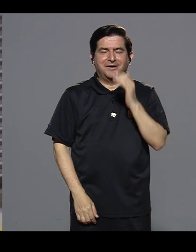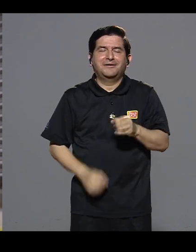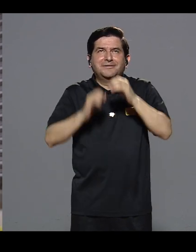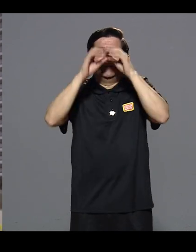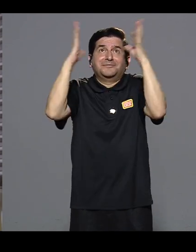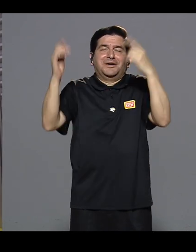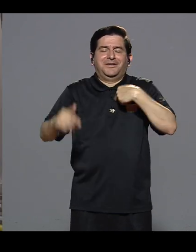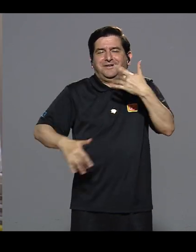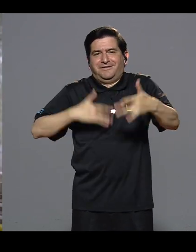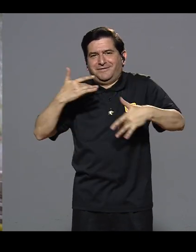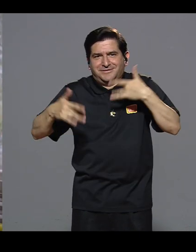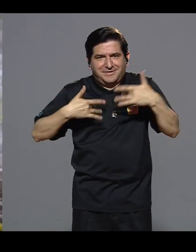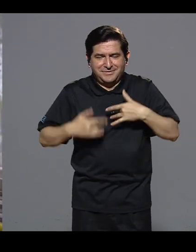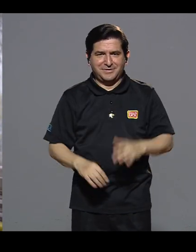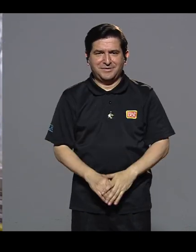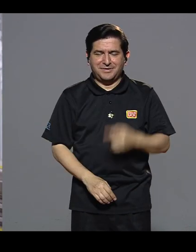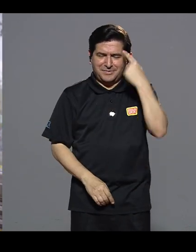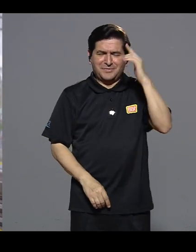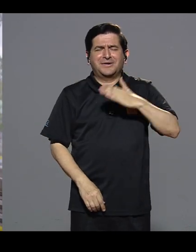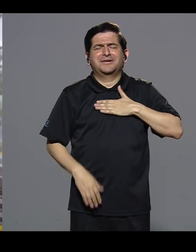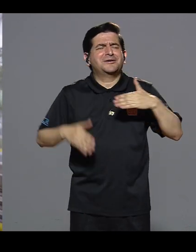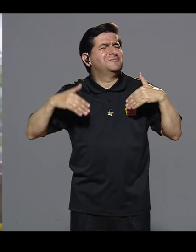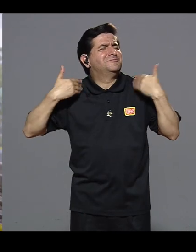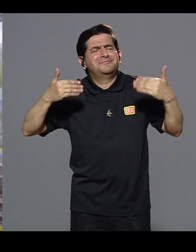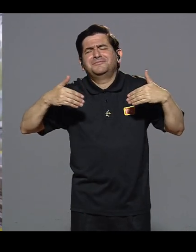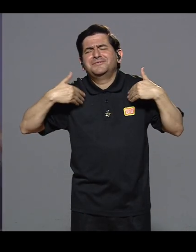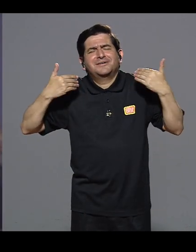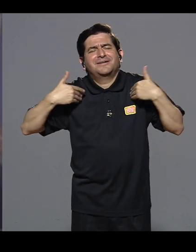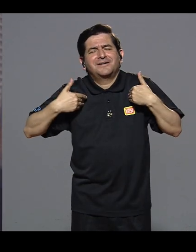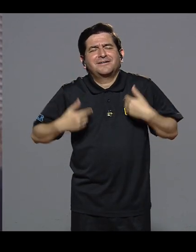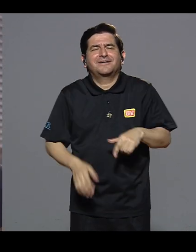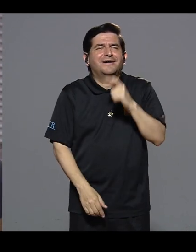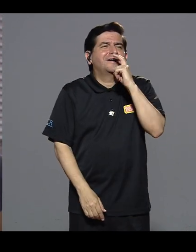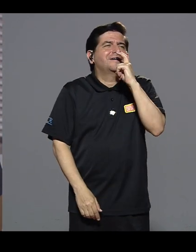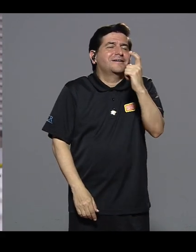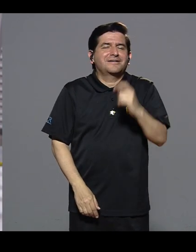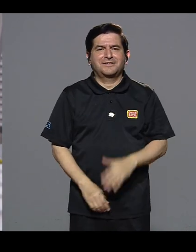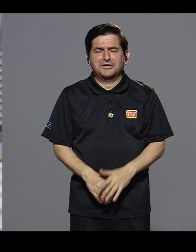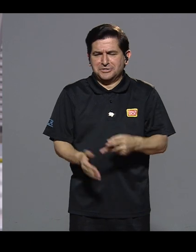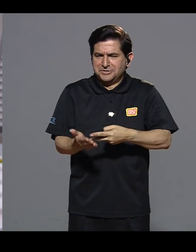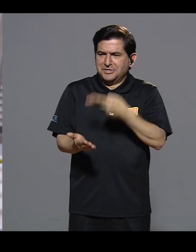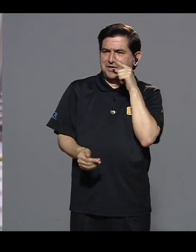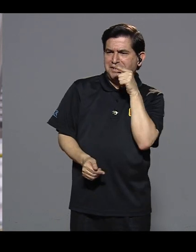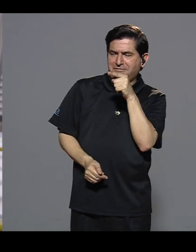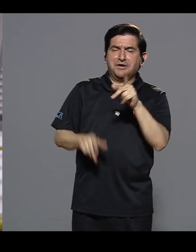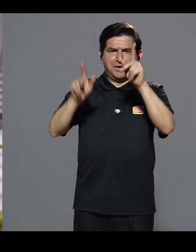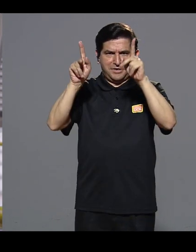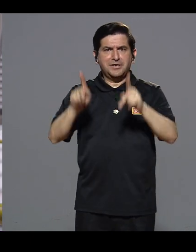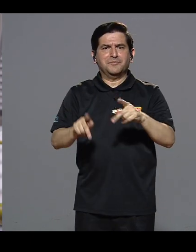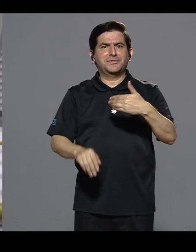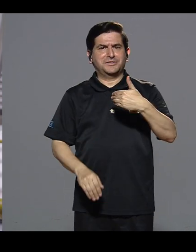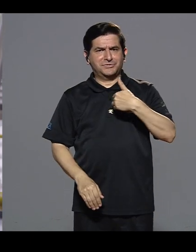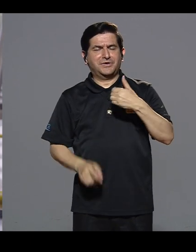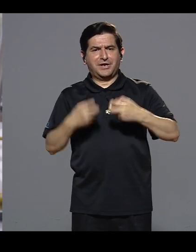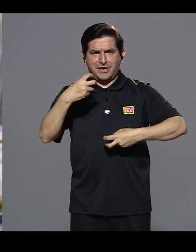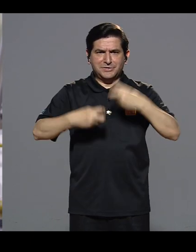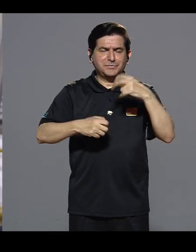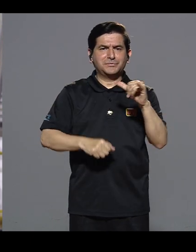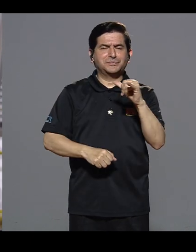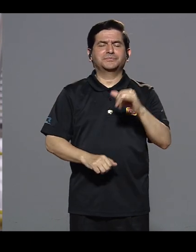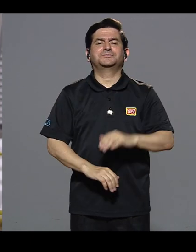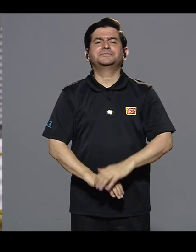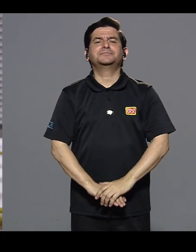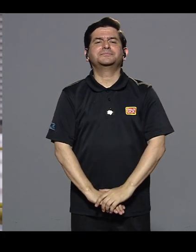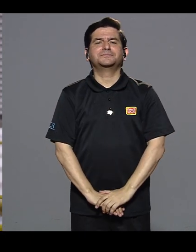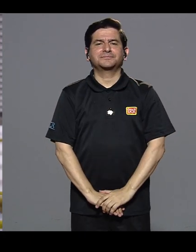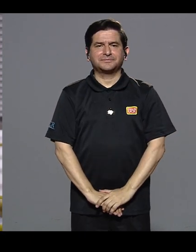particularmente yo que soy la mamá, imagínense cómo me sentí. Mire, para mí fue una alegría tan grande. Tú y yo qué dicha, qué valoran a ella o a las